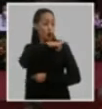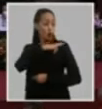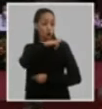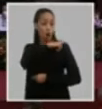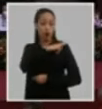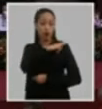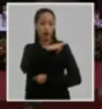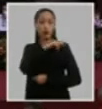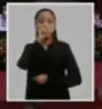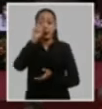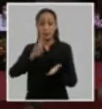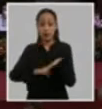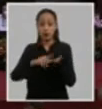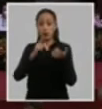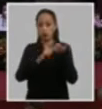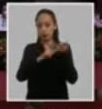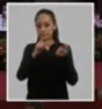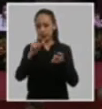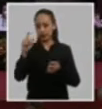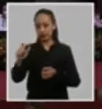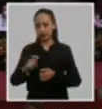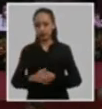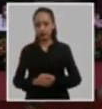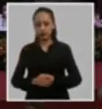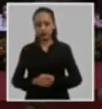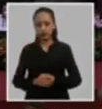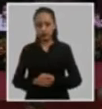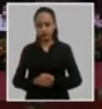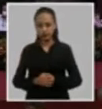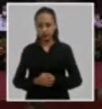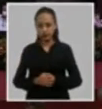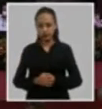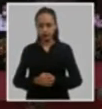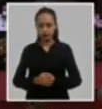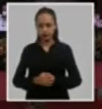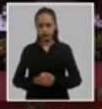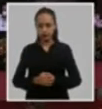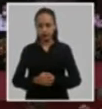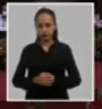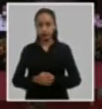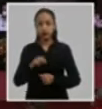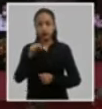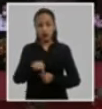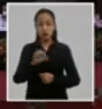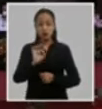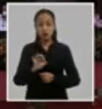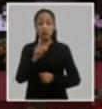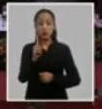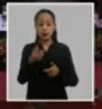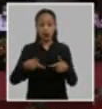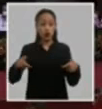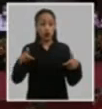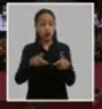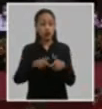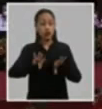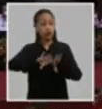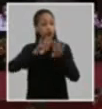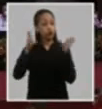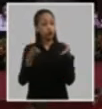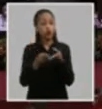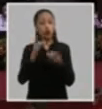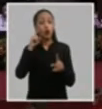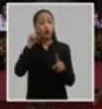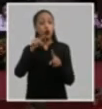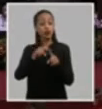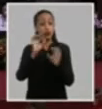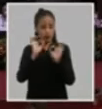en esas circunstancias los principios contenidos en la tesis y resolución del primer congreso así como los objetivos que